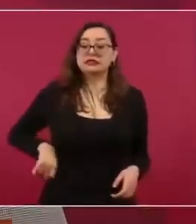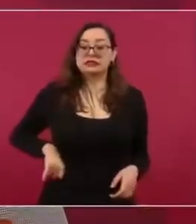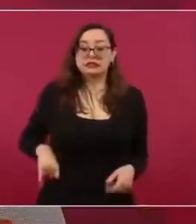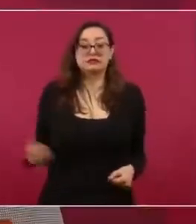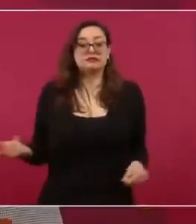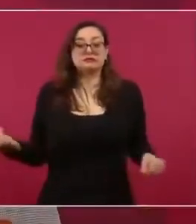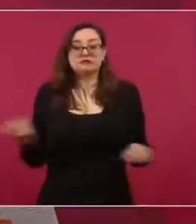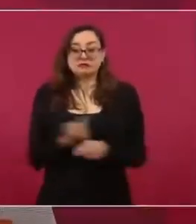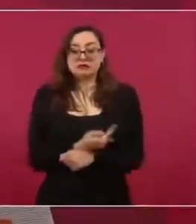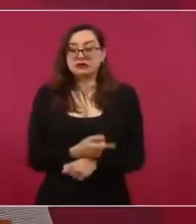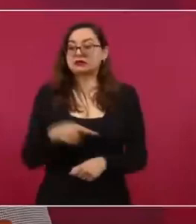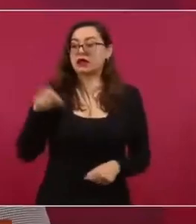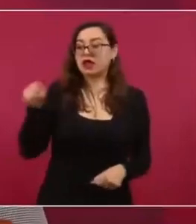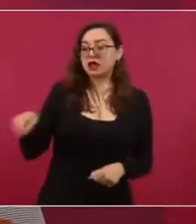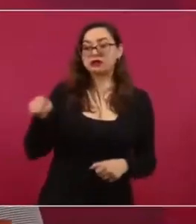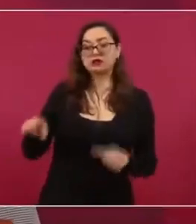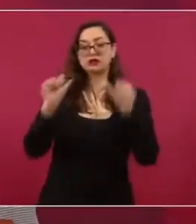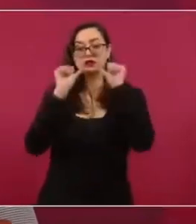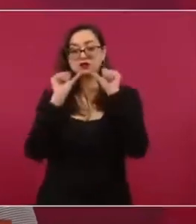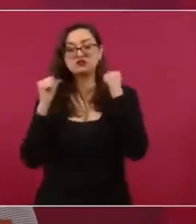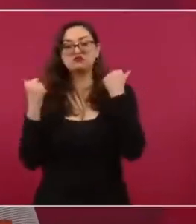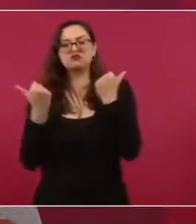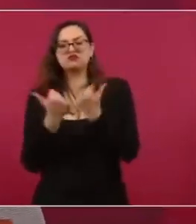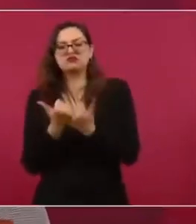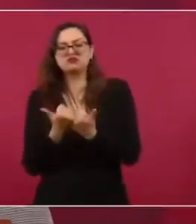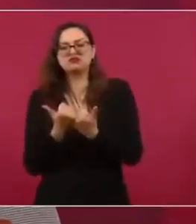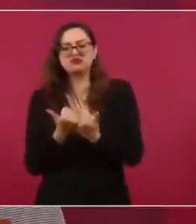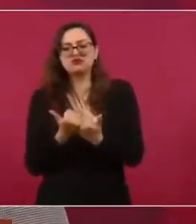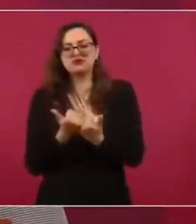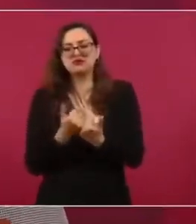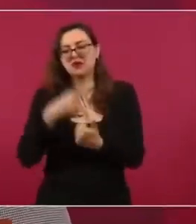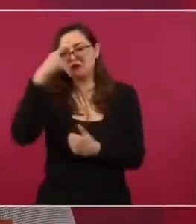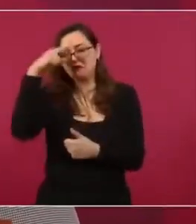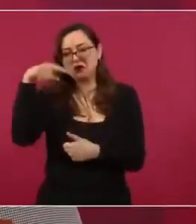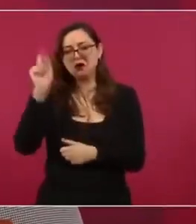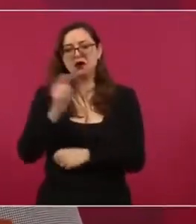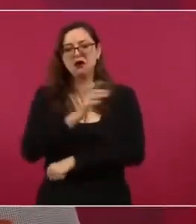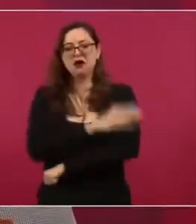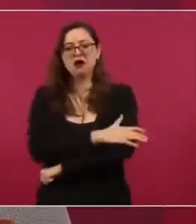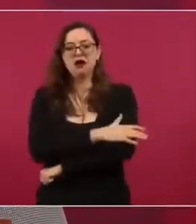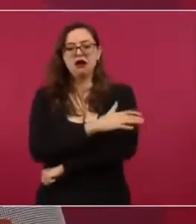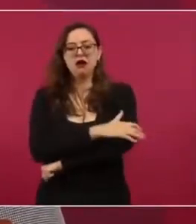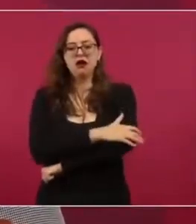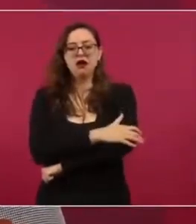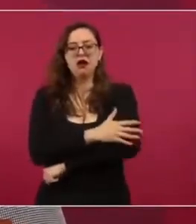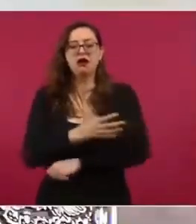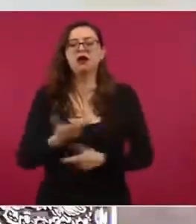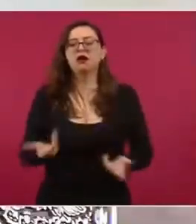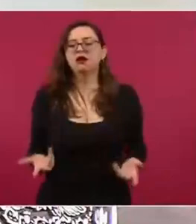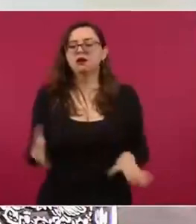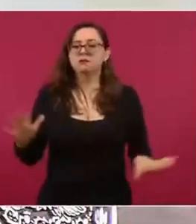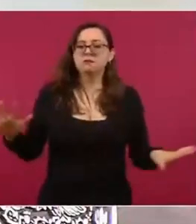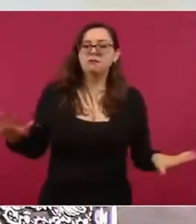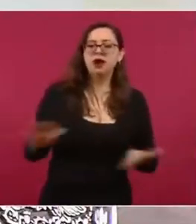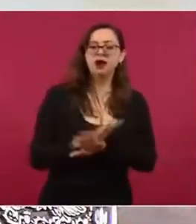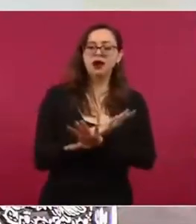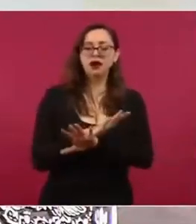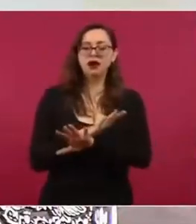pasó? La asociación civil de un plumazo y por palancas la convirtieron en una